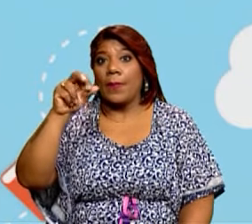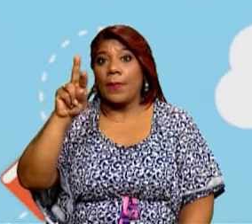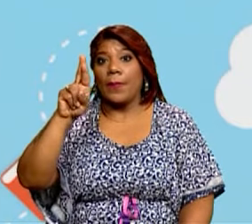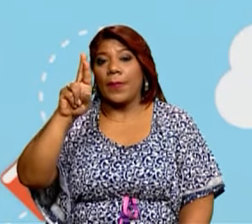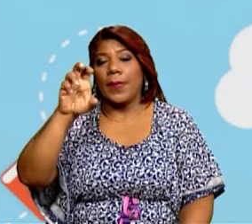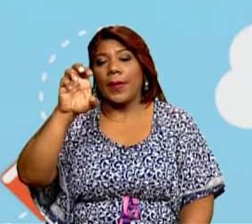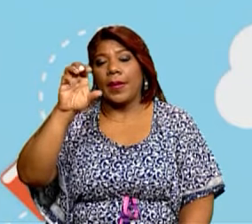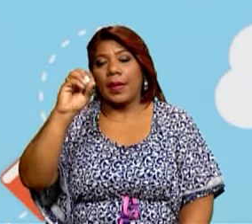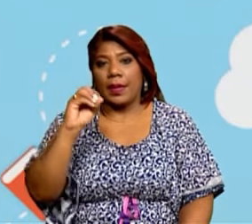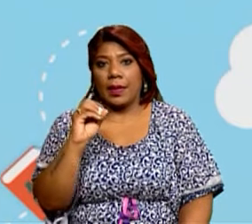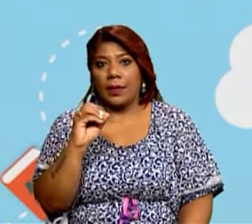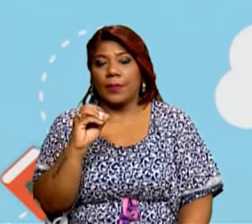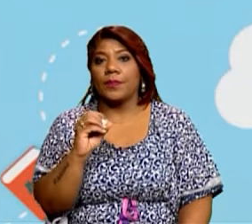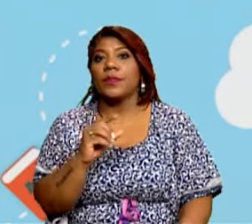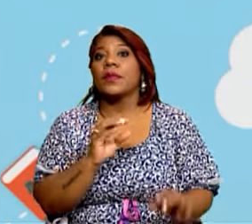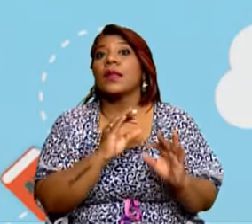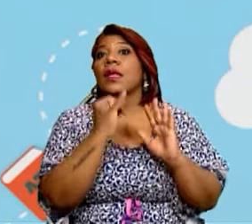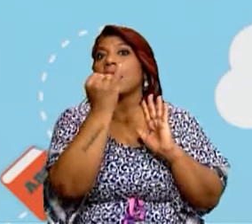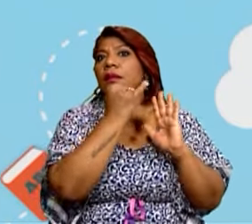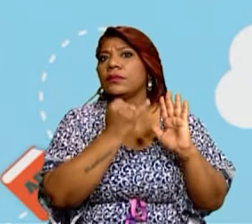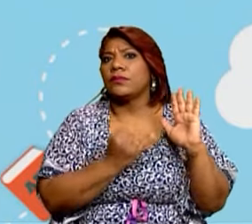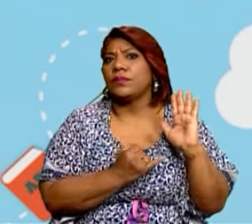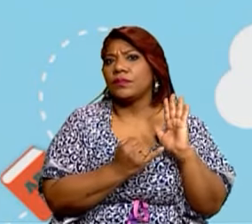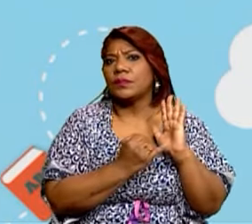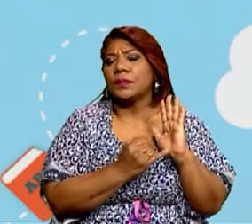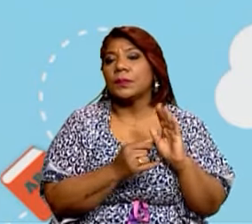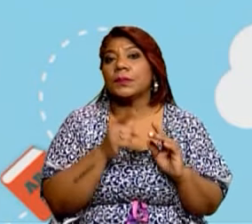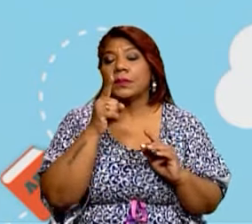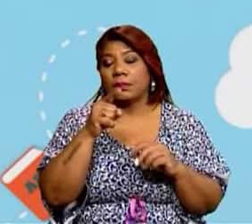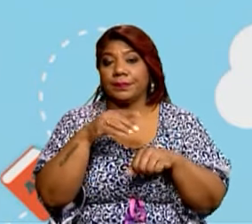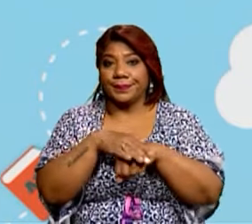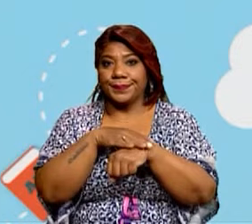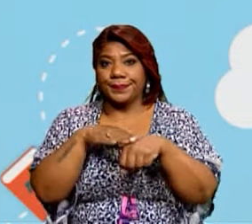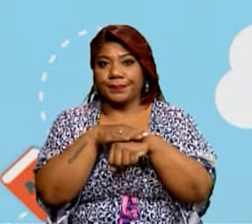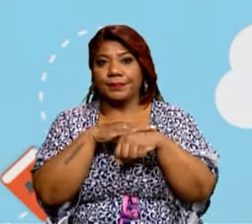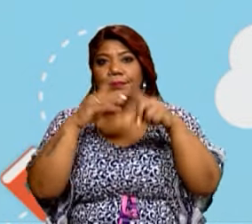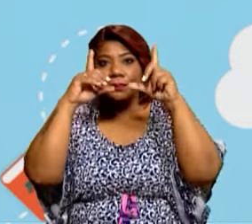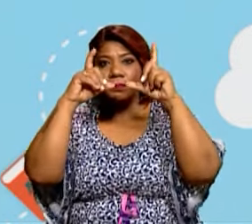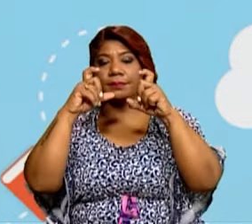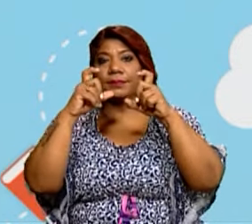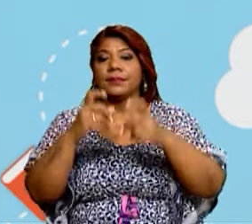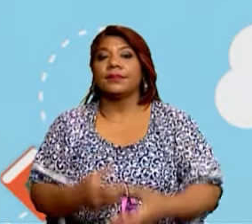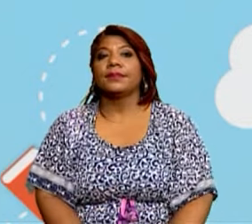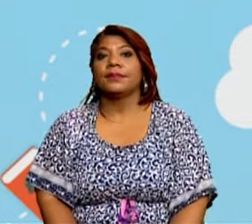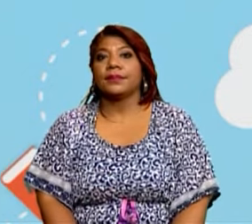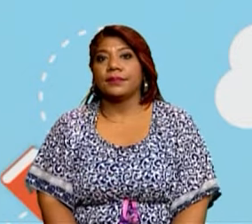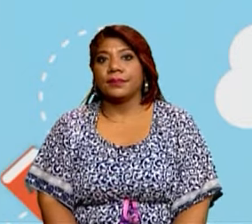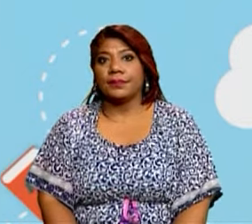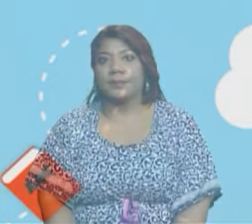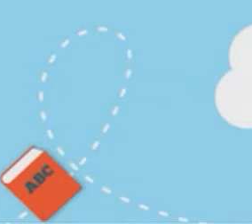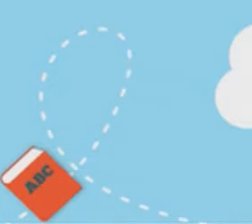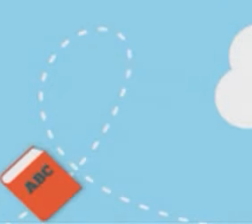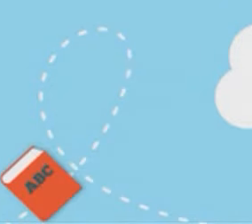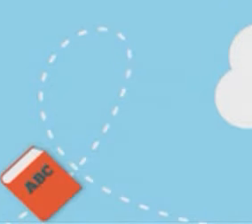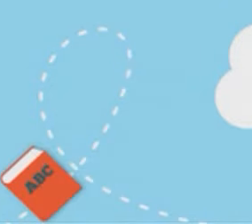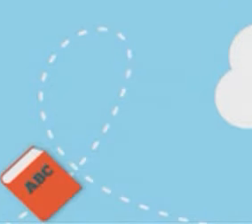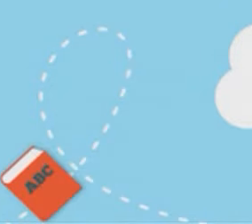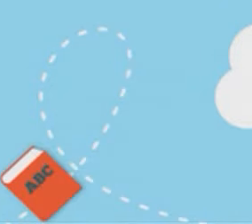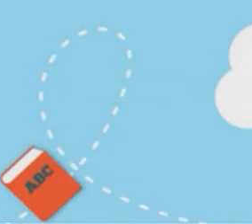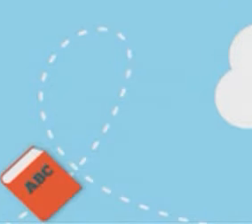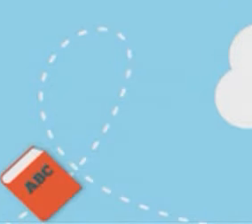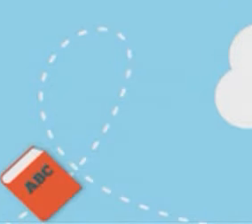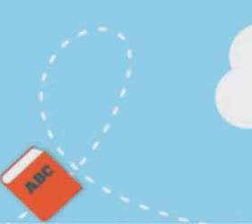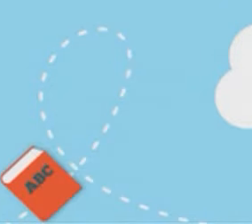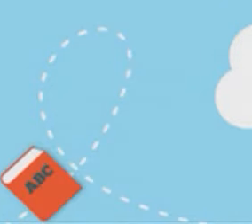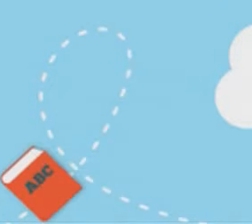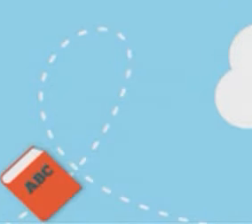familia. Por ejemplo, vas a tomarle una foto de pantalla para que entonces puedas hacerlo